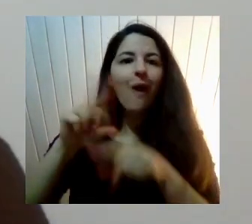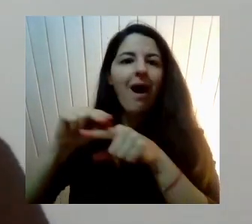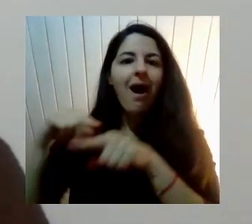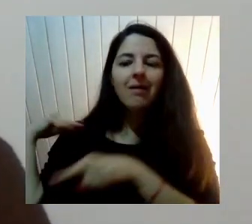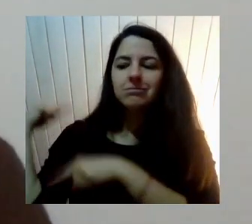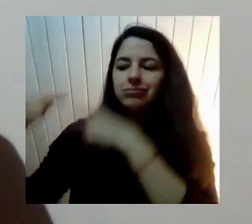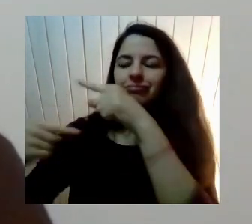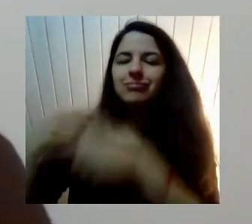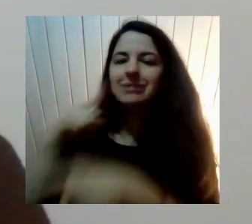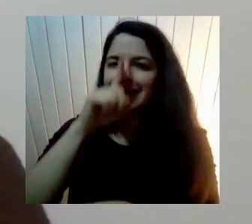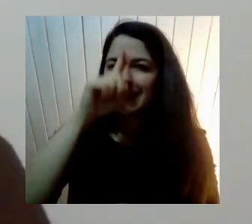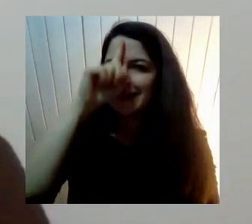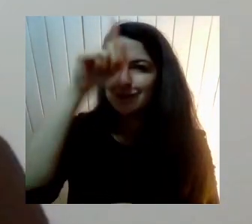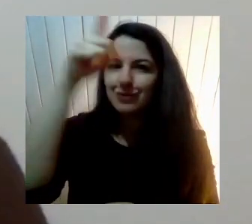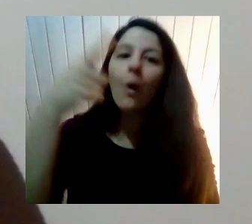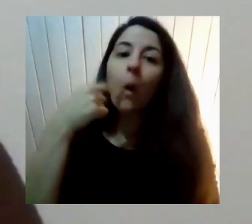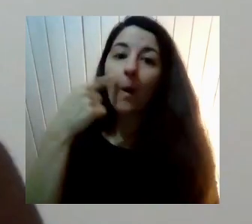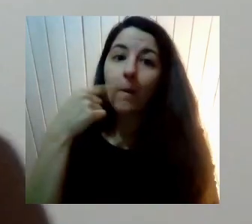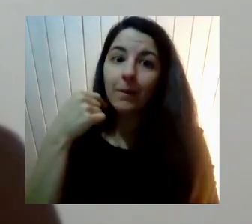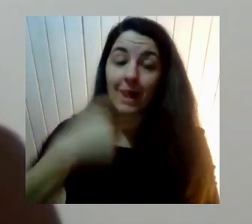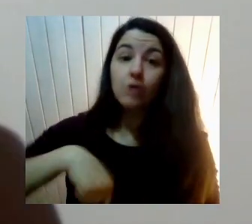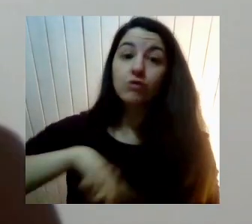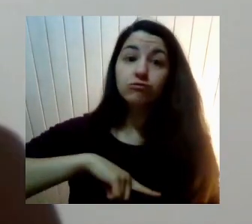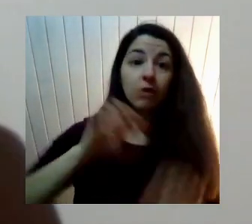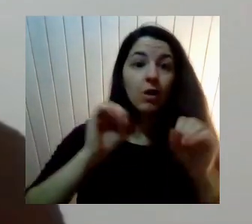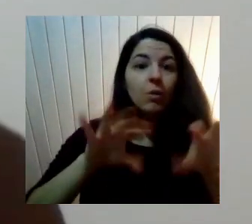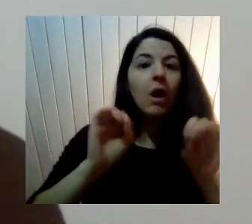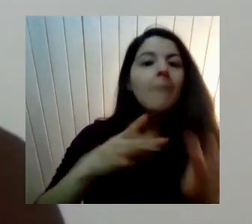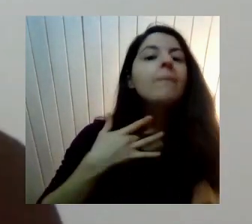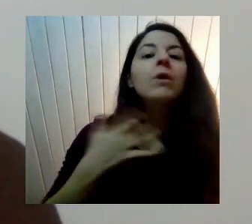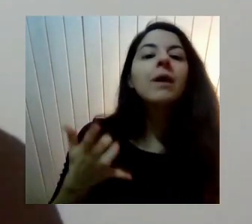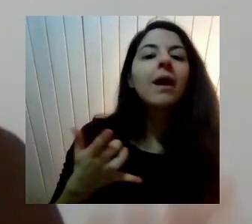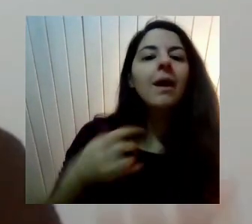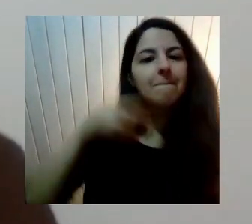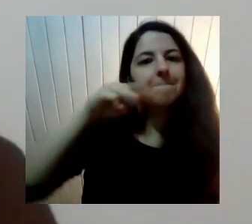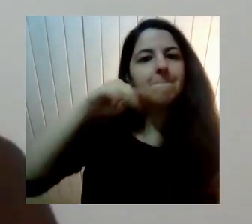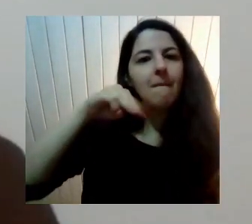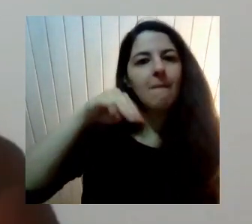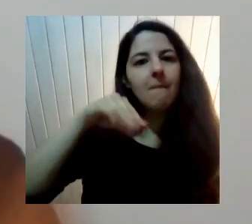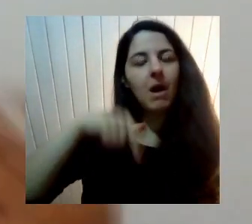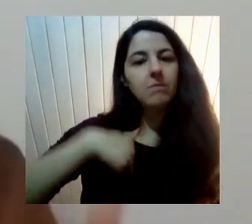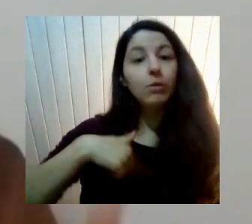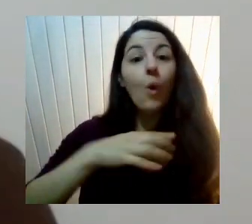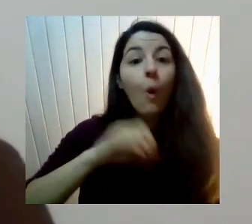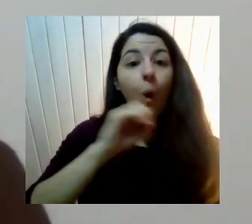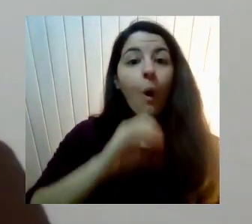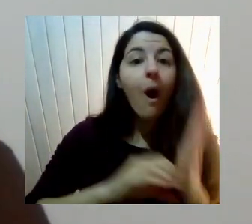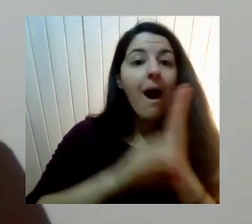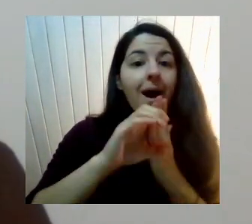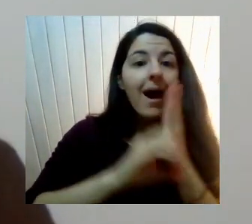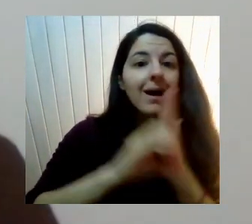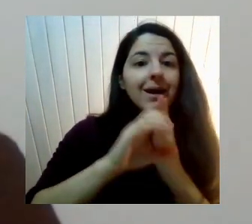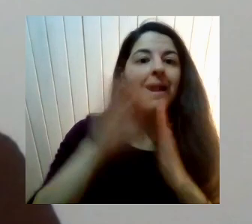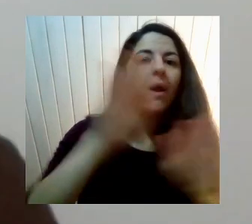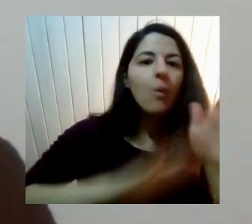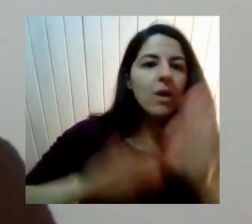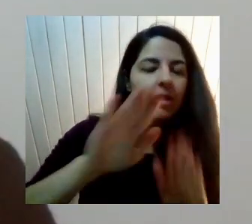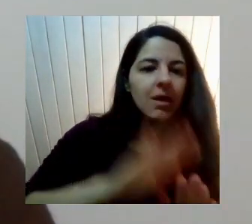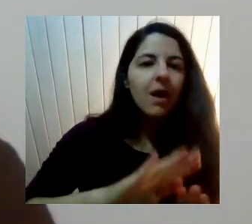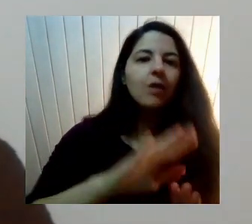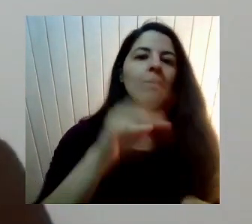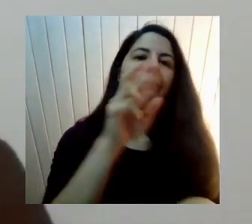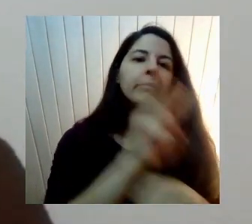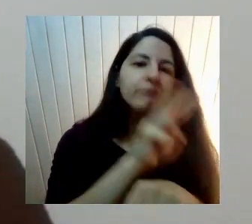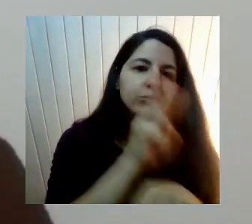ser educadas Para ser mejores madres Para estar en carreras Feminizadas Como la pedagogía Como la enfermería ¿Cierto? Y en ese